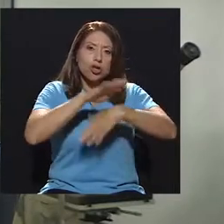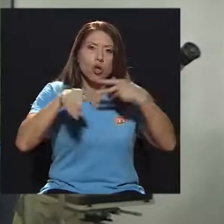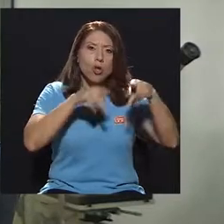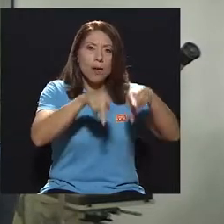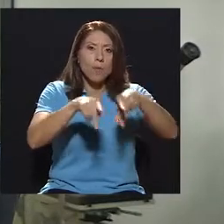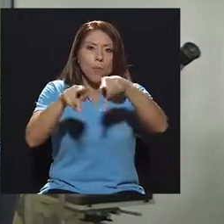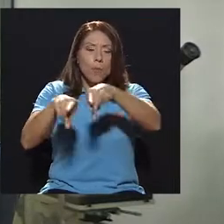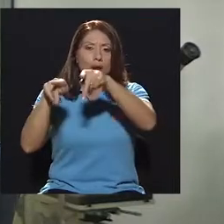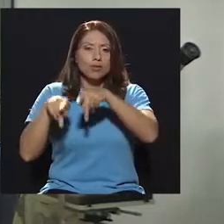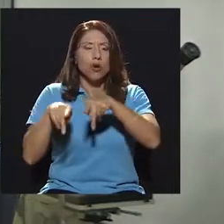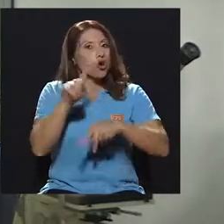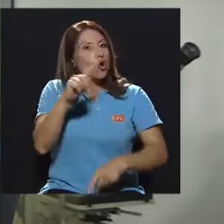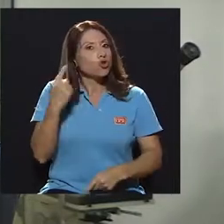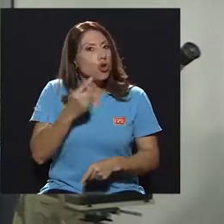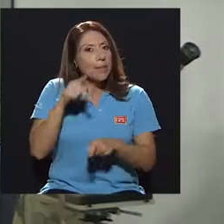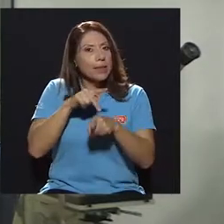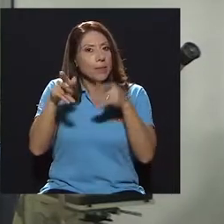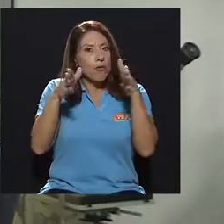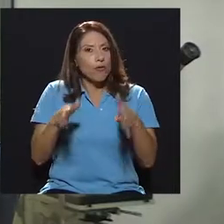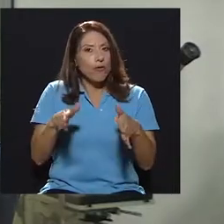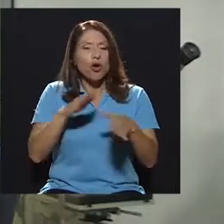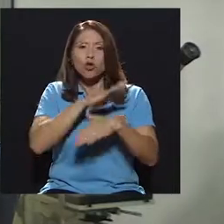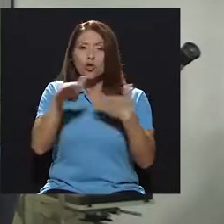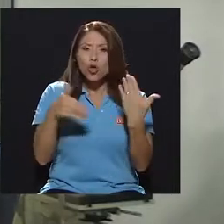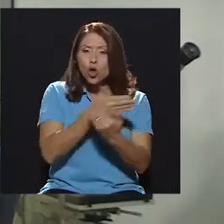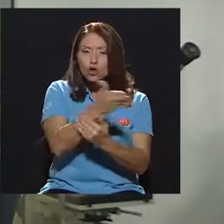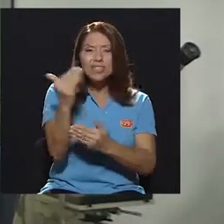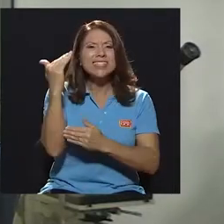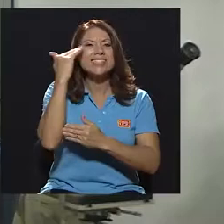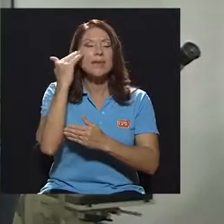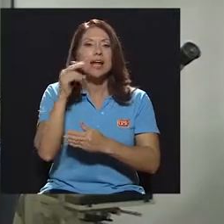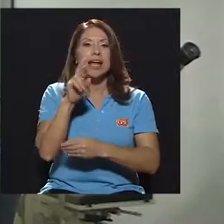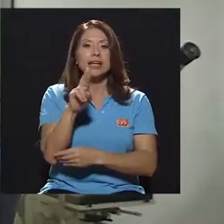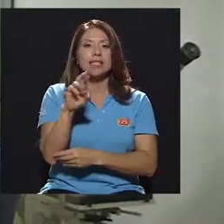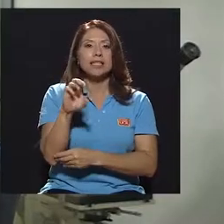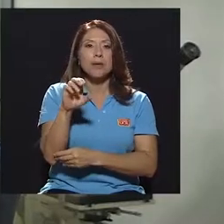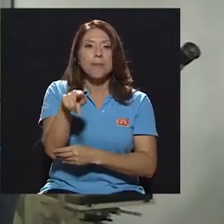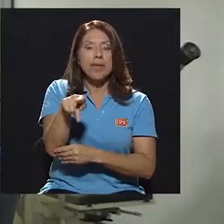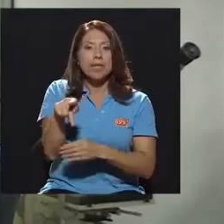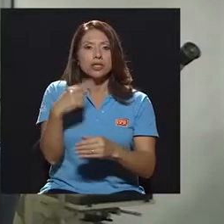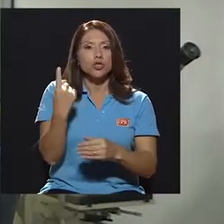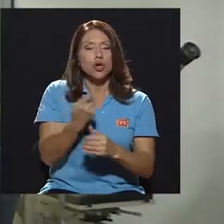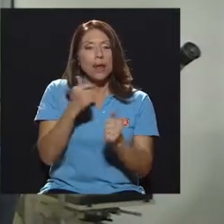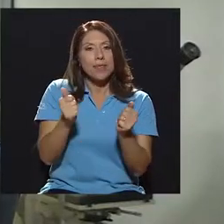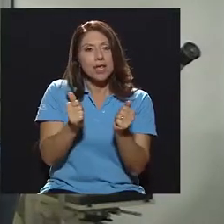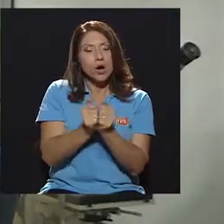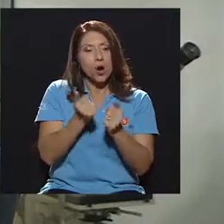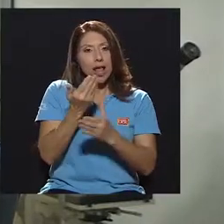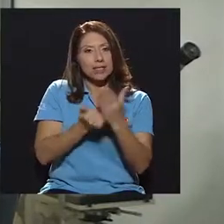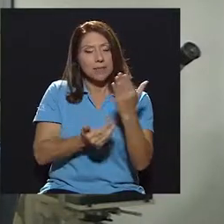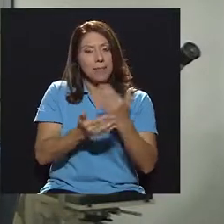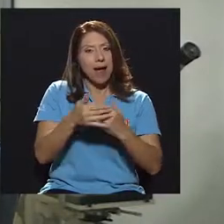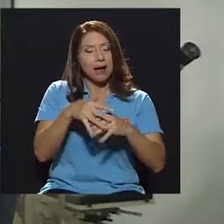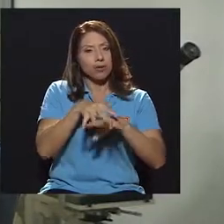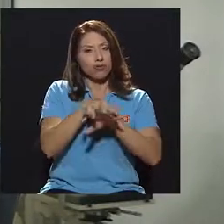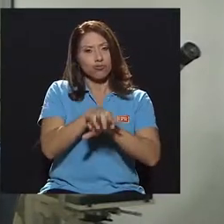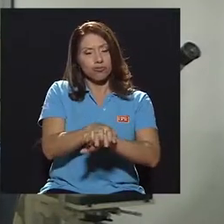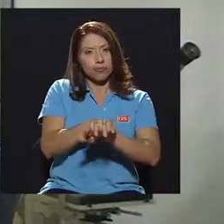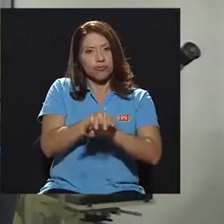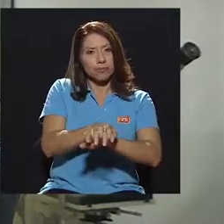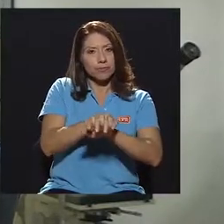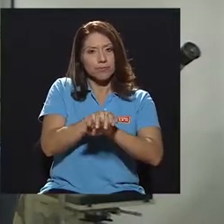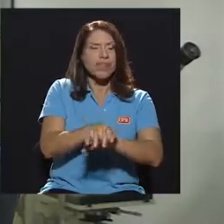profesional, sino que todos sepan hacer RCP solo con las manos. La reanimación cardiopulmonar lo que trata es de dar